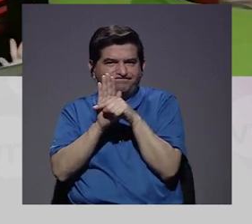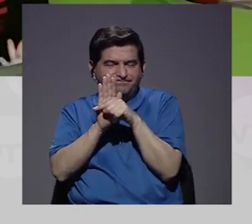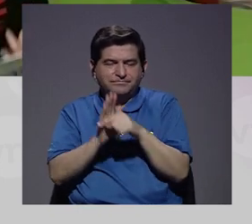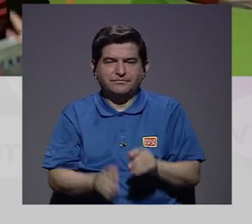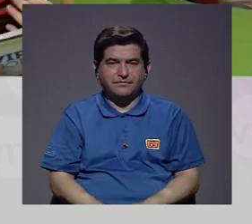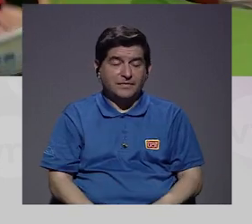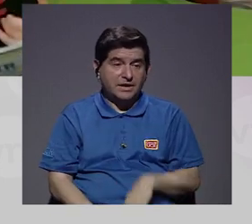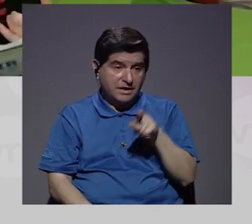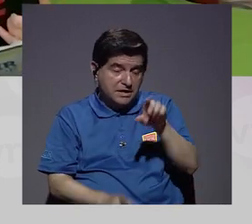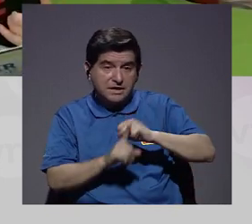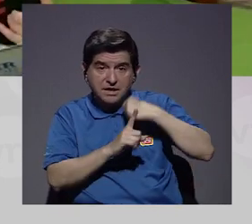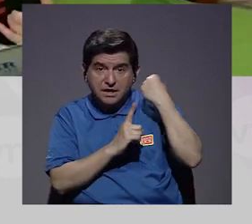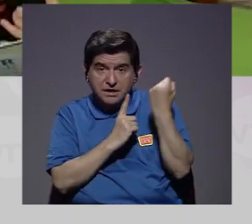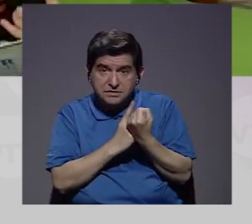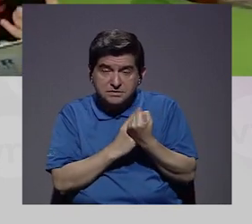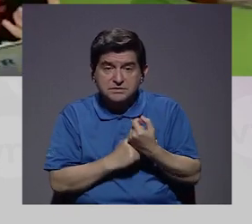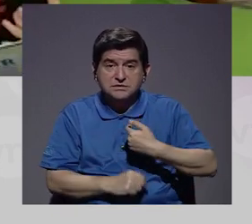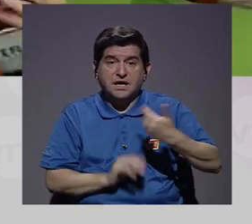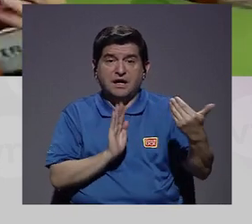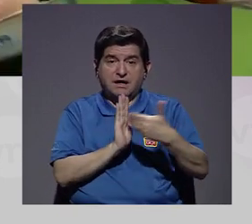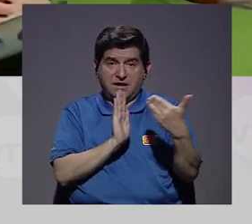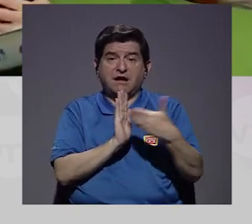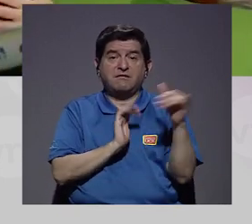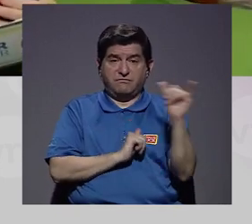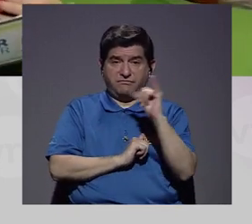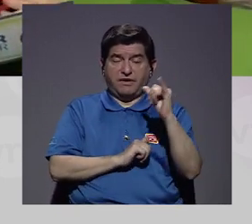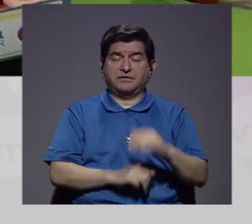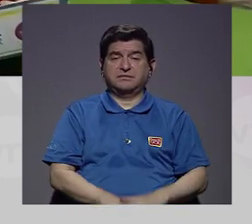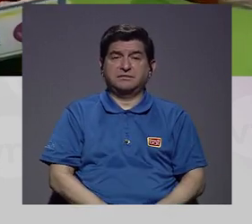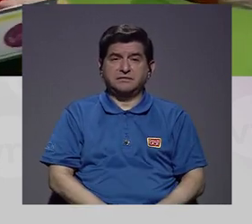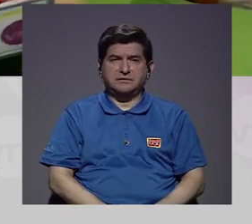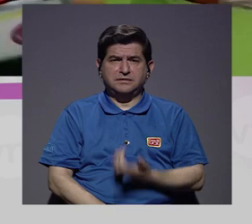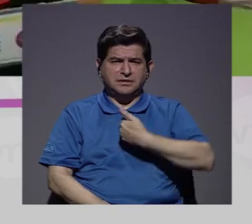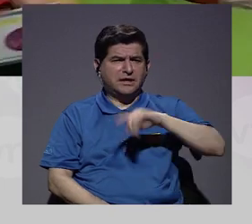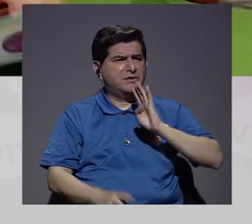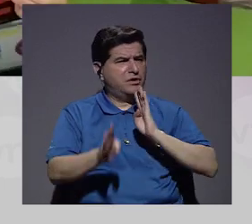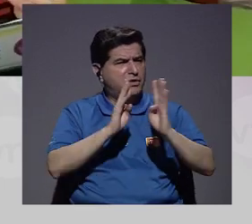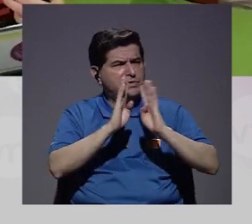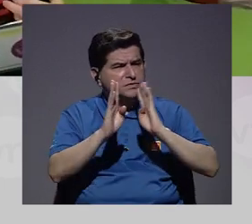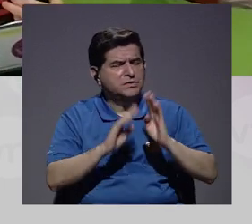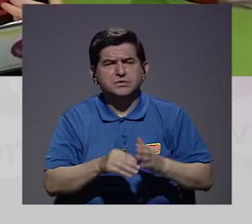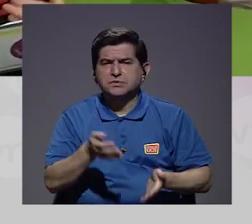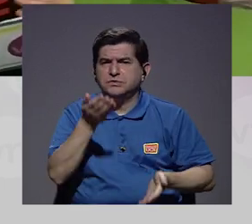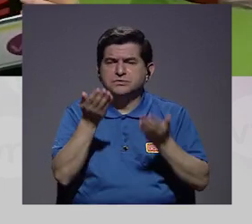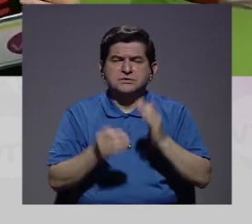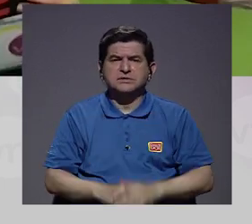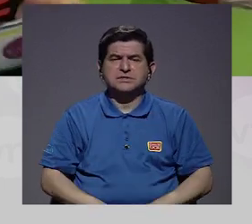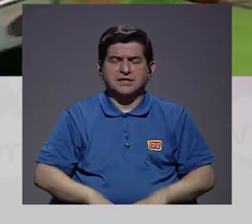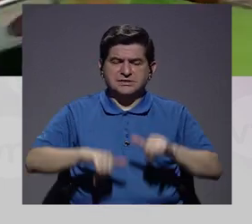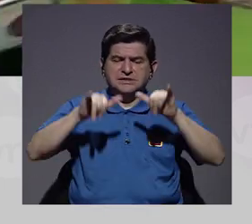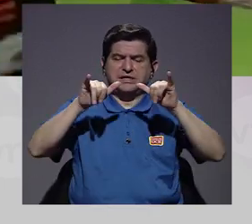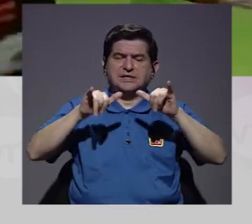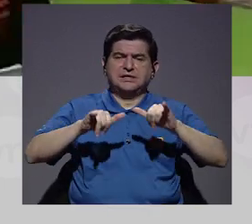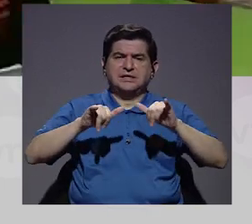negativo y que eso nos afecta también. ¿Cómo nos estamos refiriendo a nuestro estar en casa?